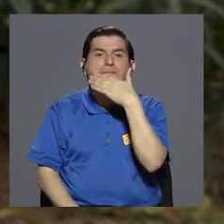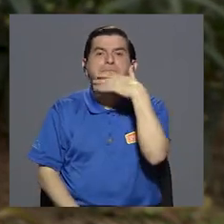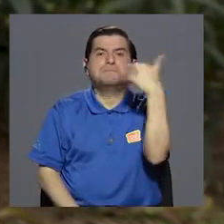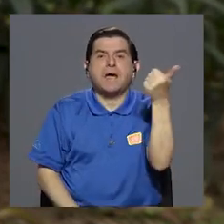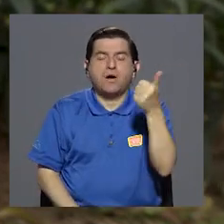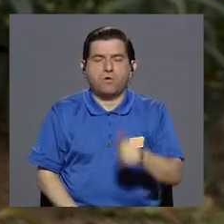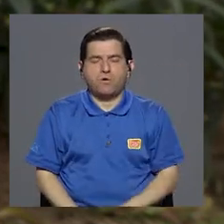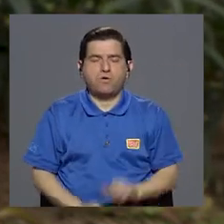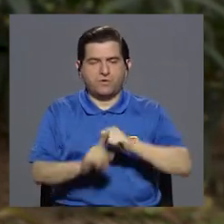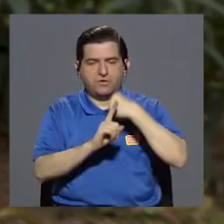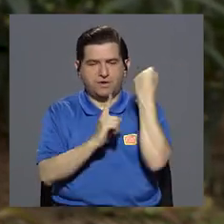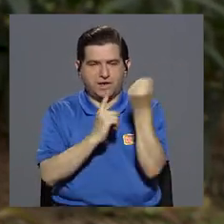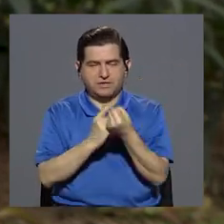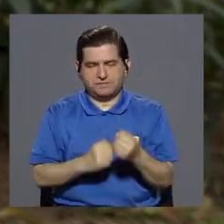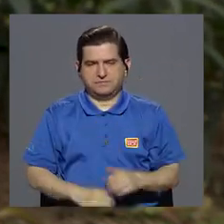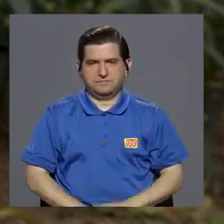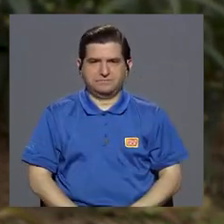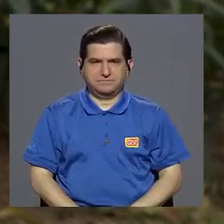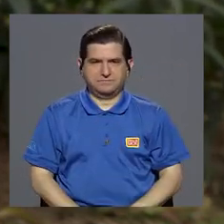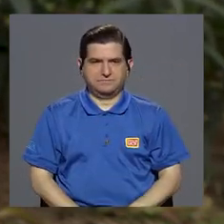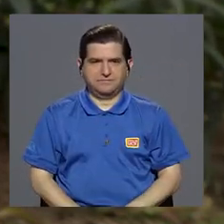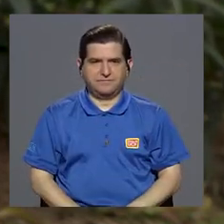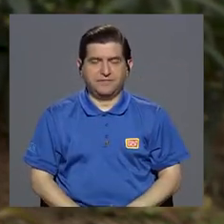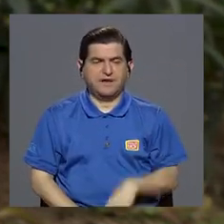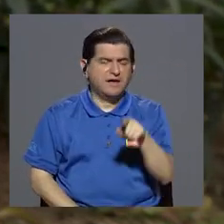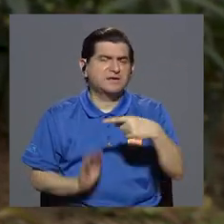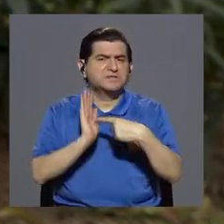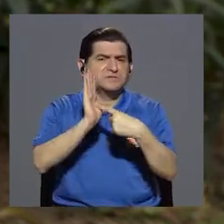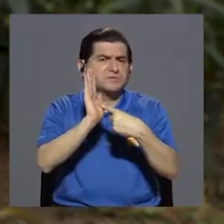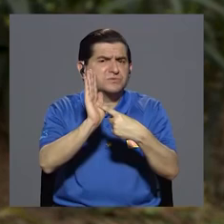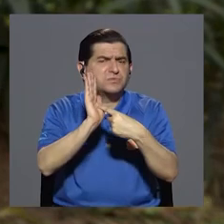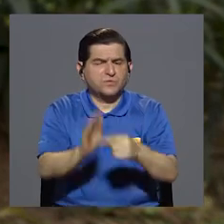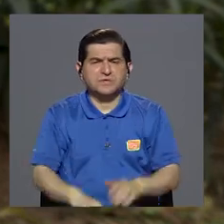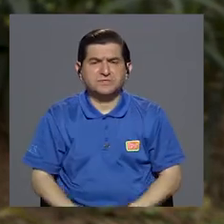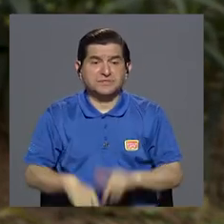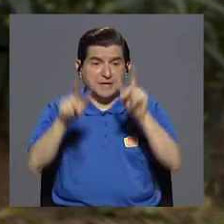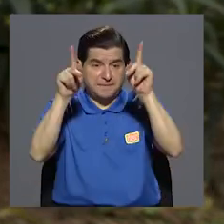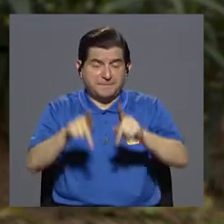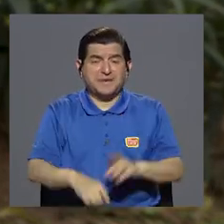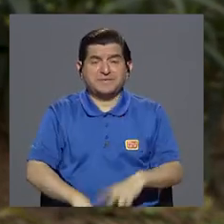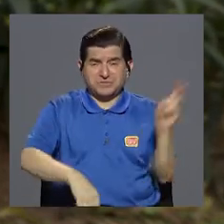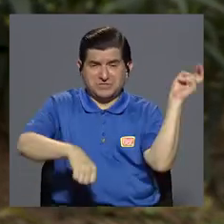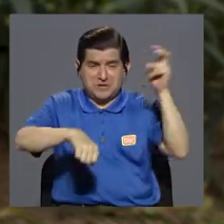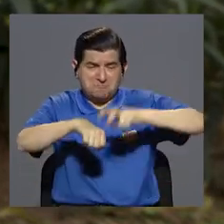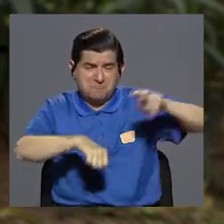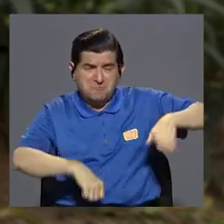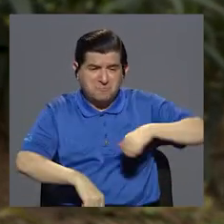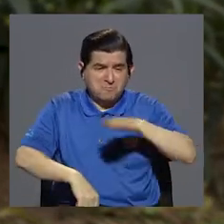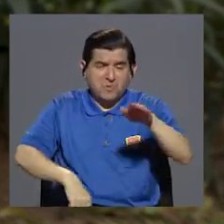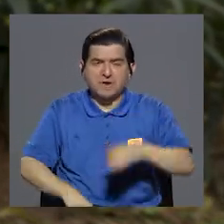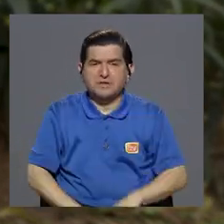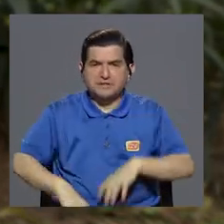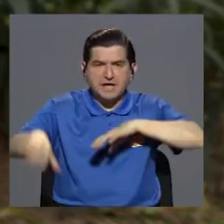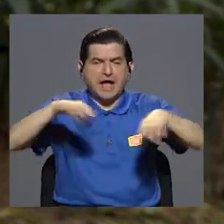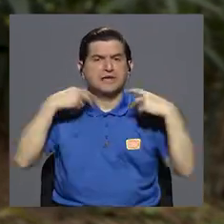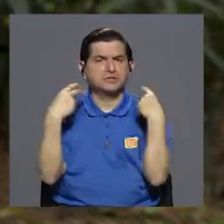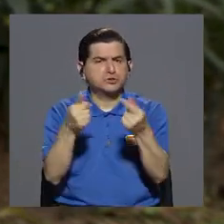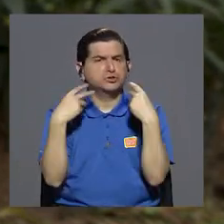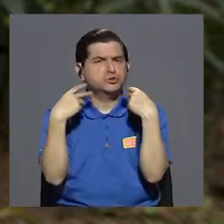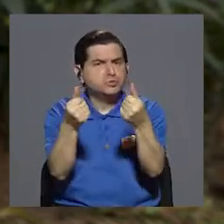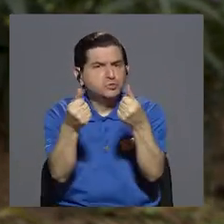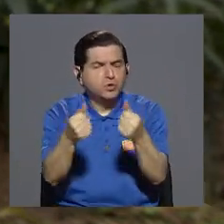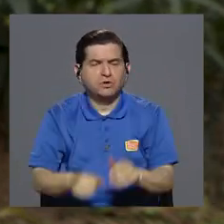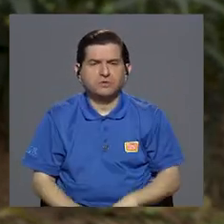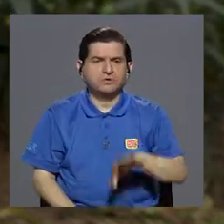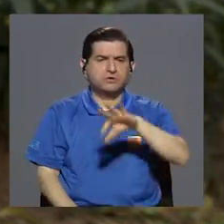mejor va a ser el pronóstico de esa mordedura. Entonces, esto lo que indica es que cuando una persona es mordida por una serpiente, hay que actuar con rapidez